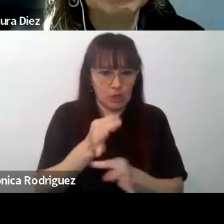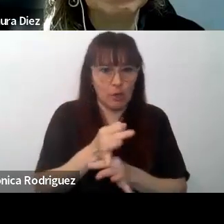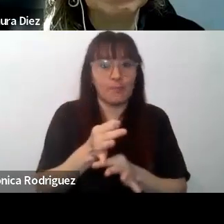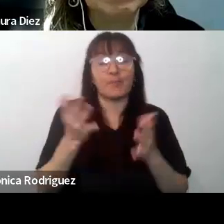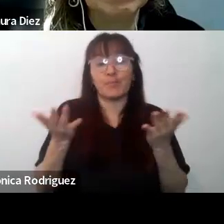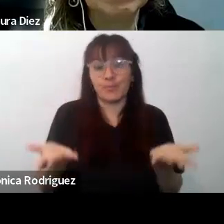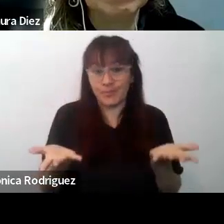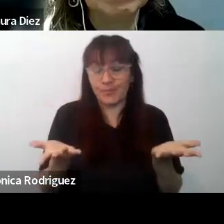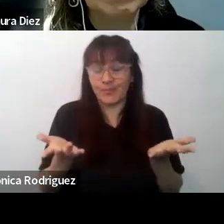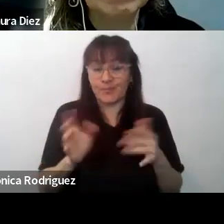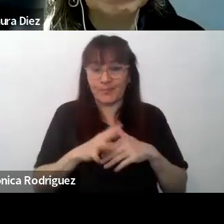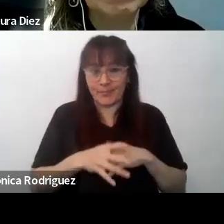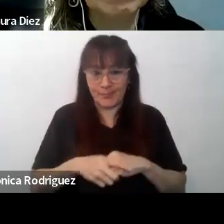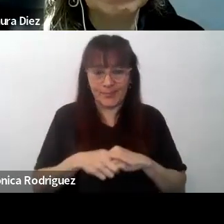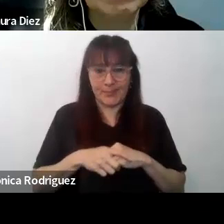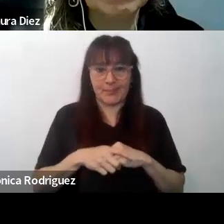bueno.